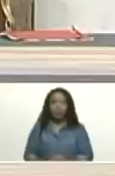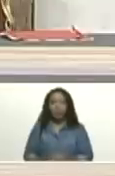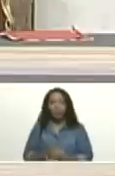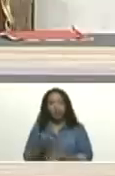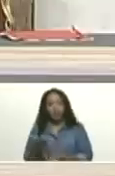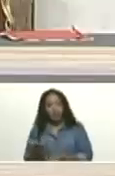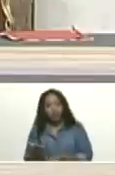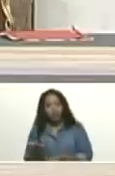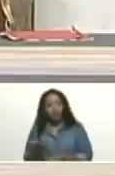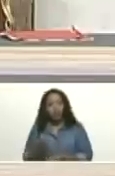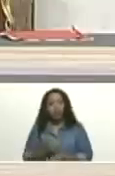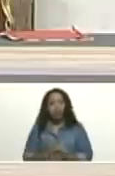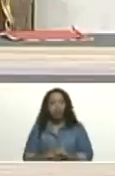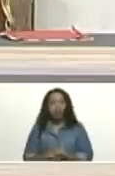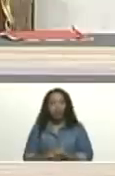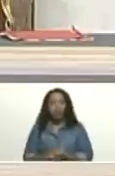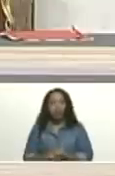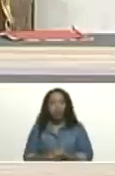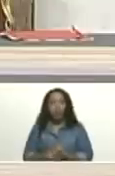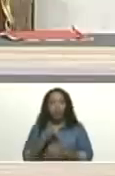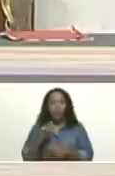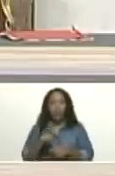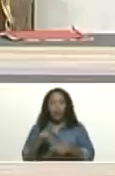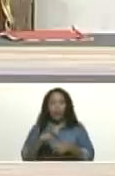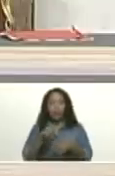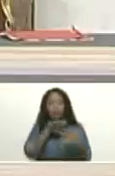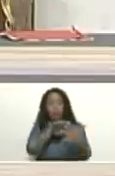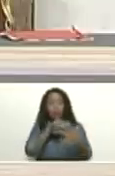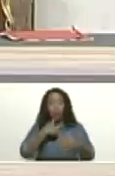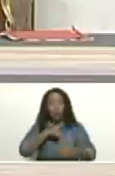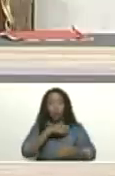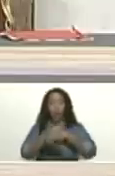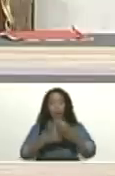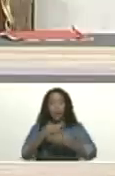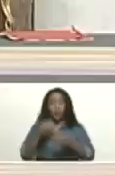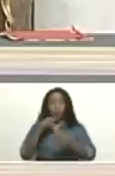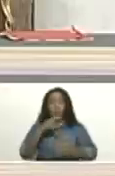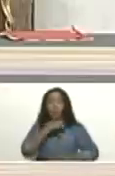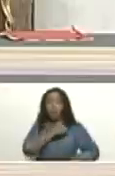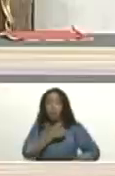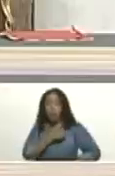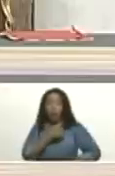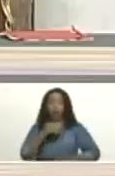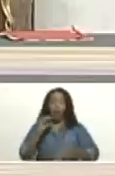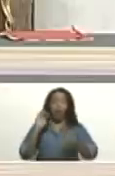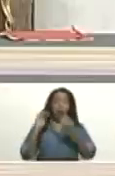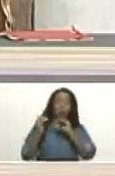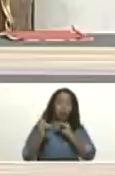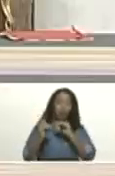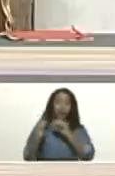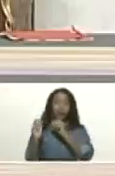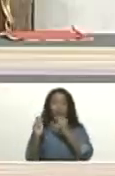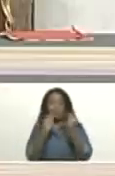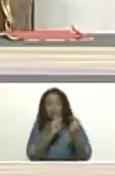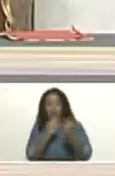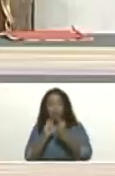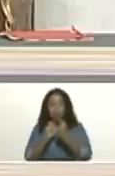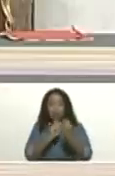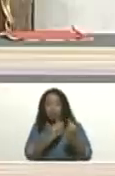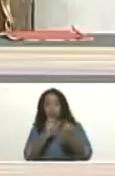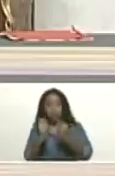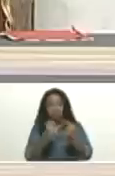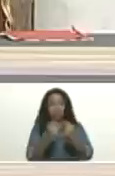Que en esta fase de batalla que estamos dando por la moral, por la ética, en esta fase tremenda